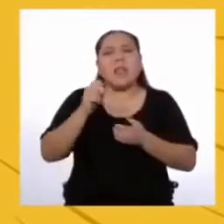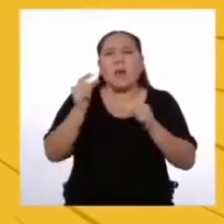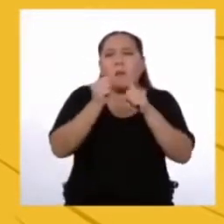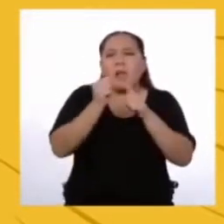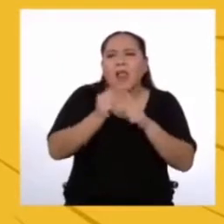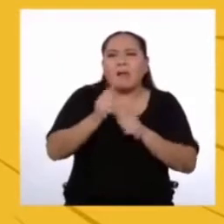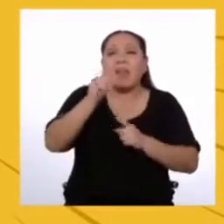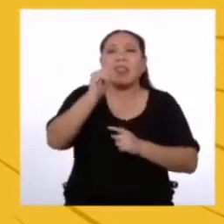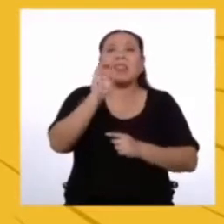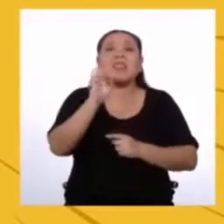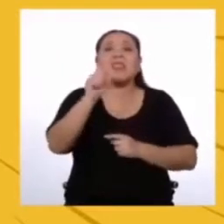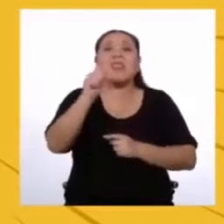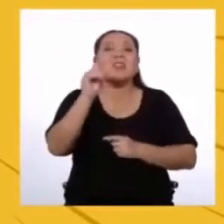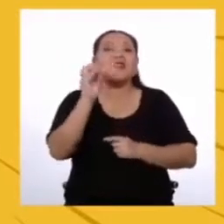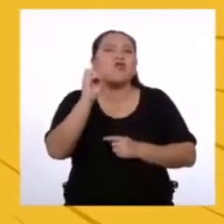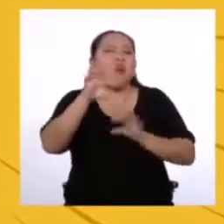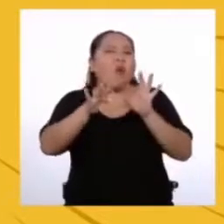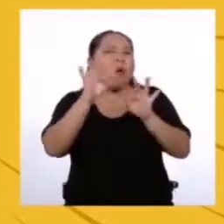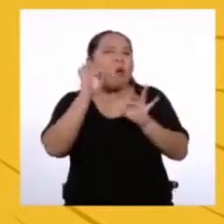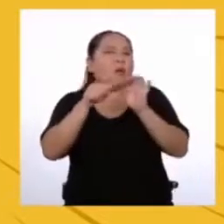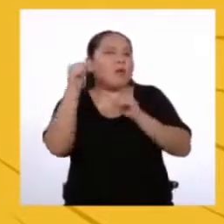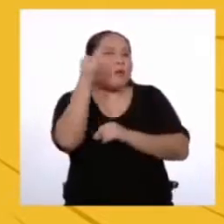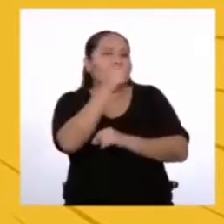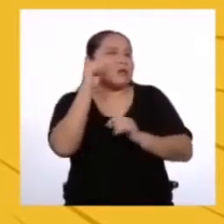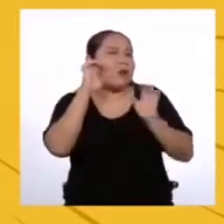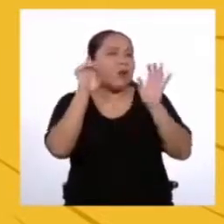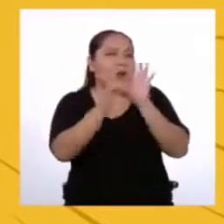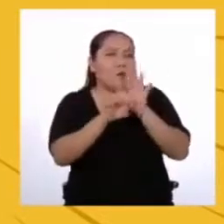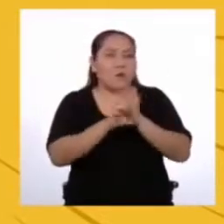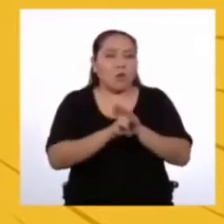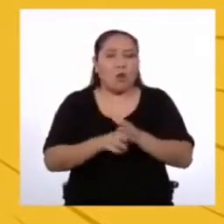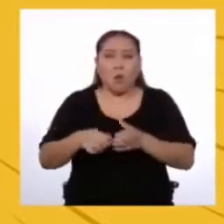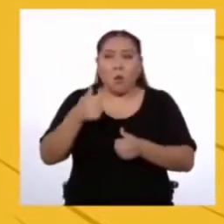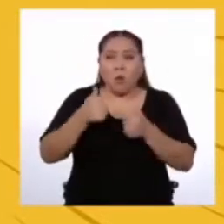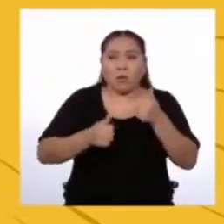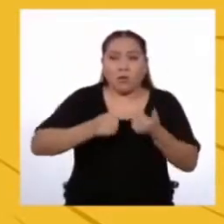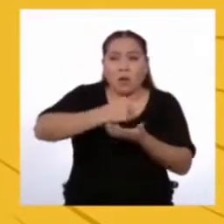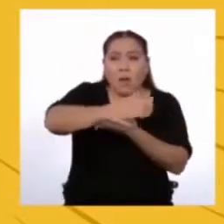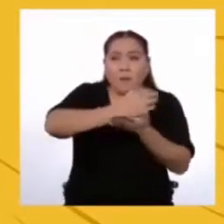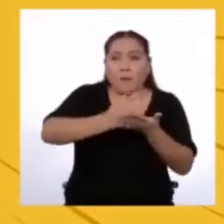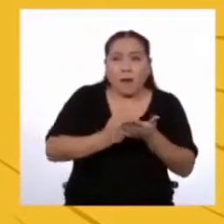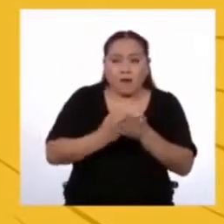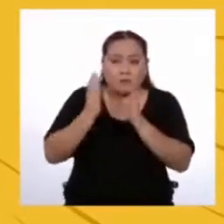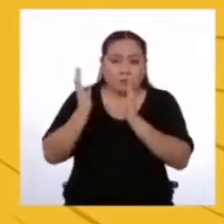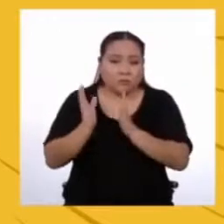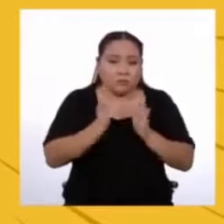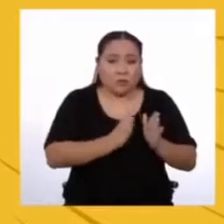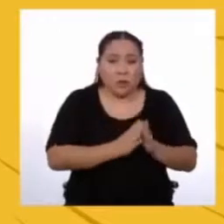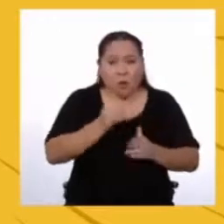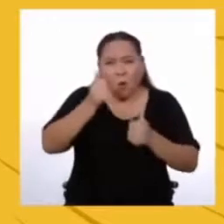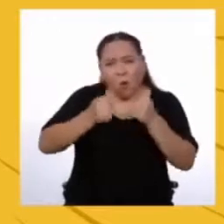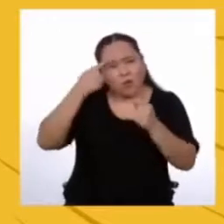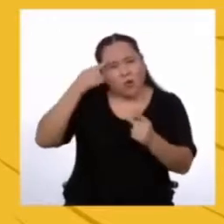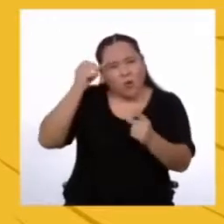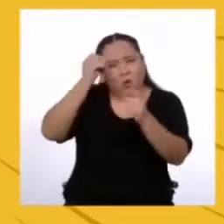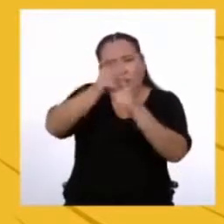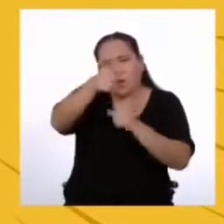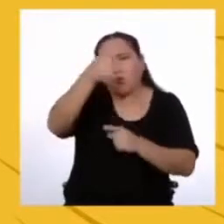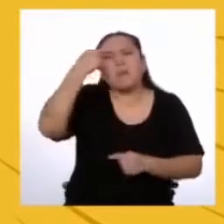ejemplo? ¿Qué partes de su estructura puedes identificar? ¿Cuál crees que es su propósito?